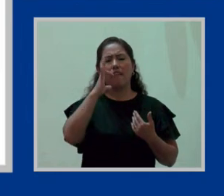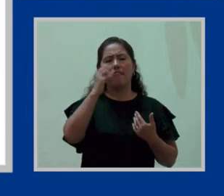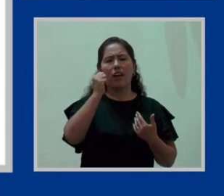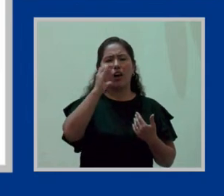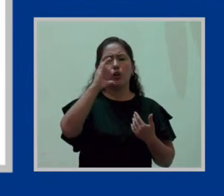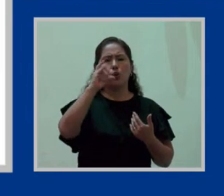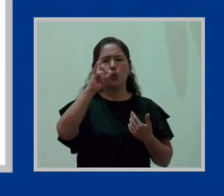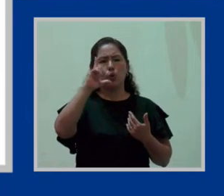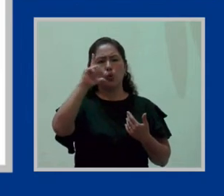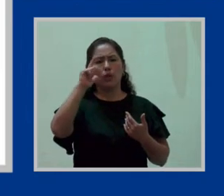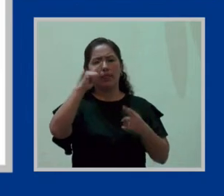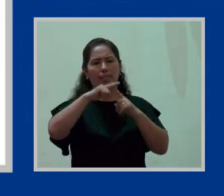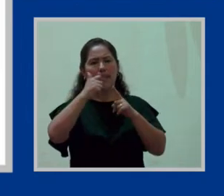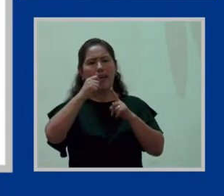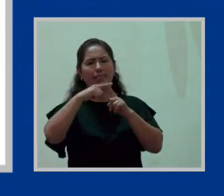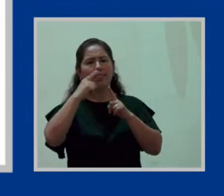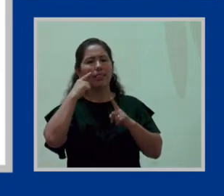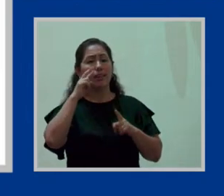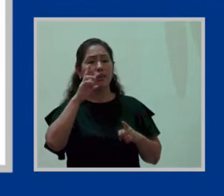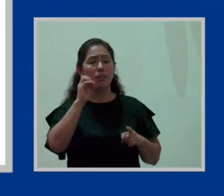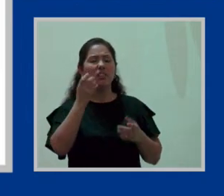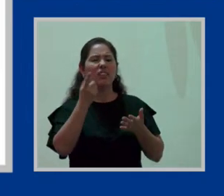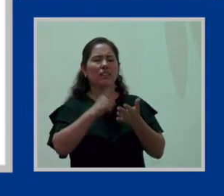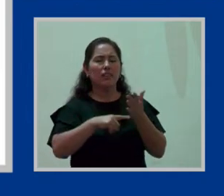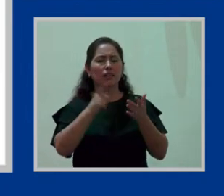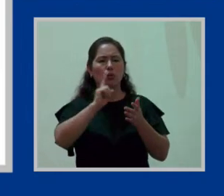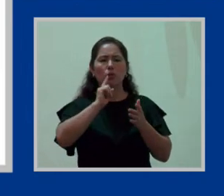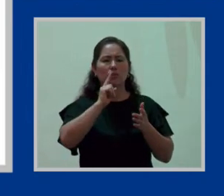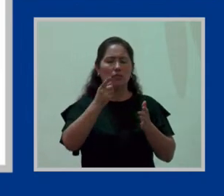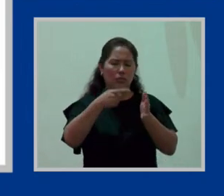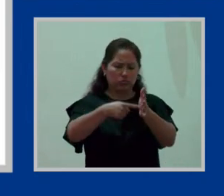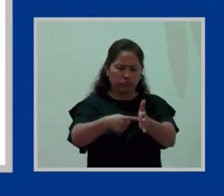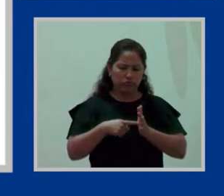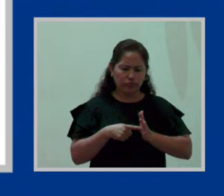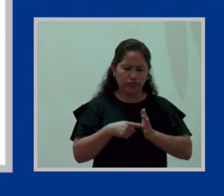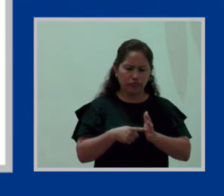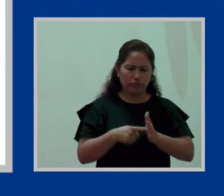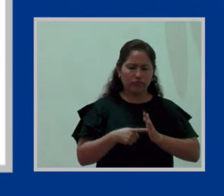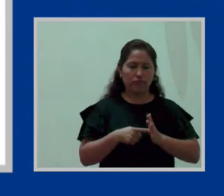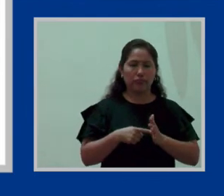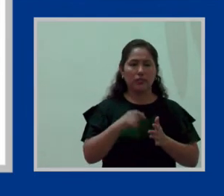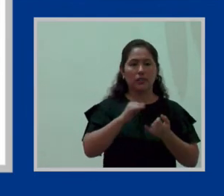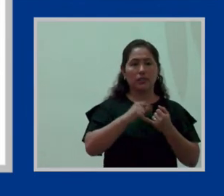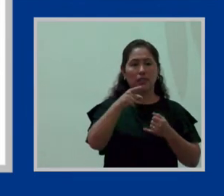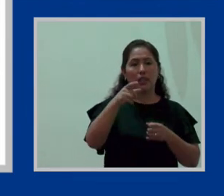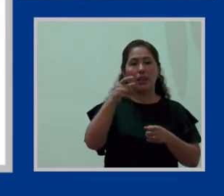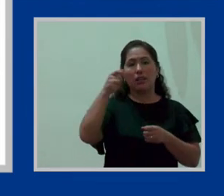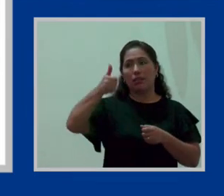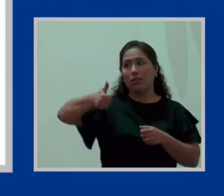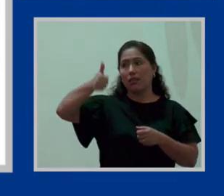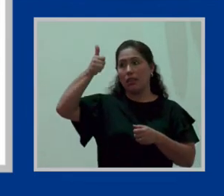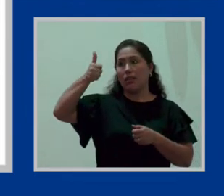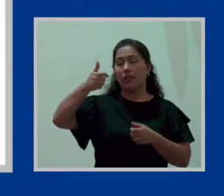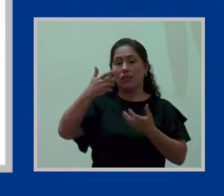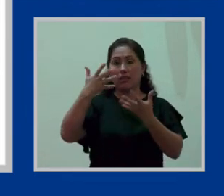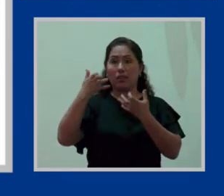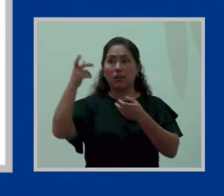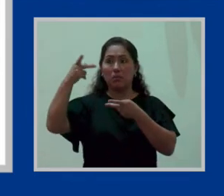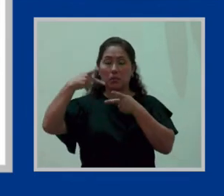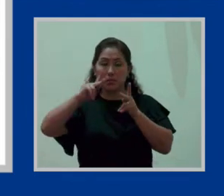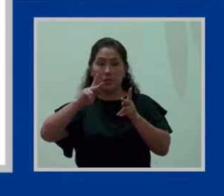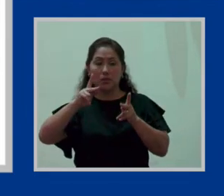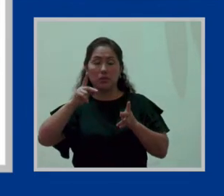Facultativo quiere decir que no está obligado, pero si el empleador lo quiere hacer,